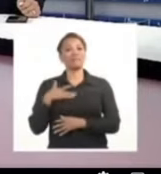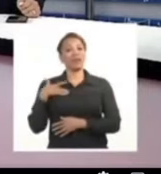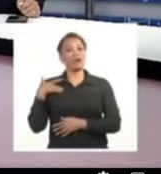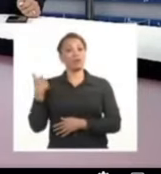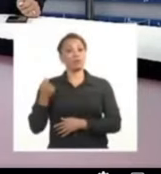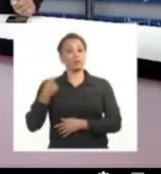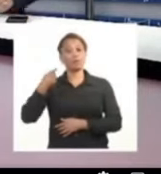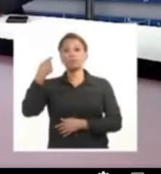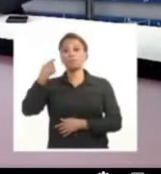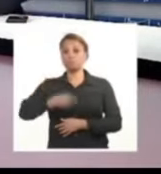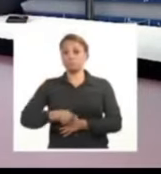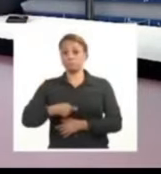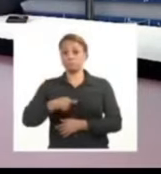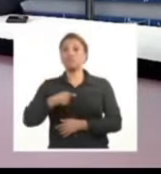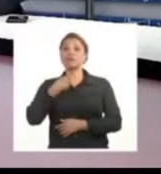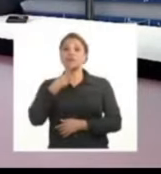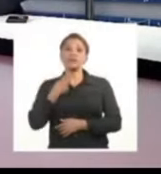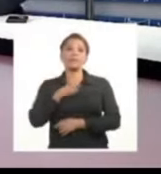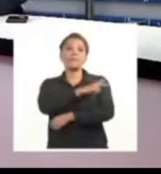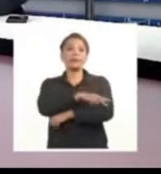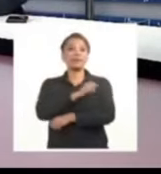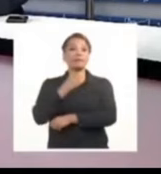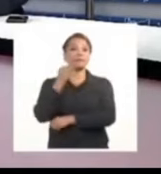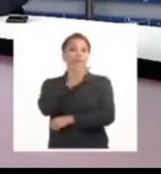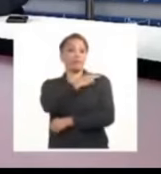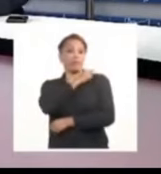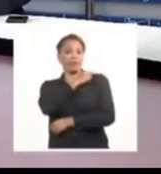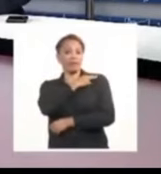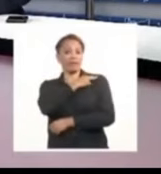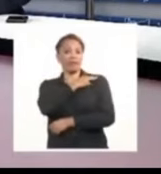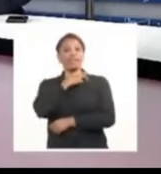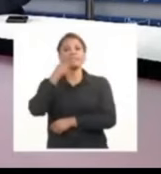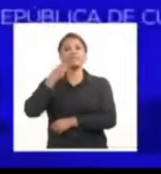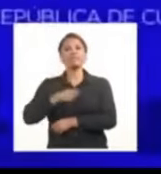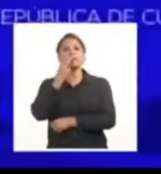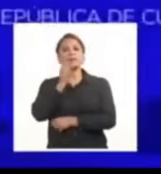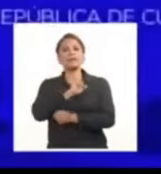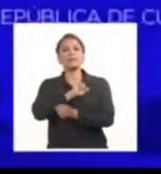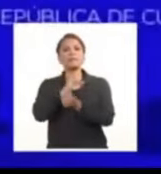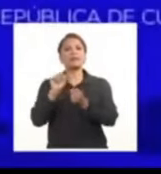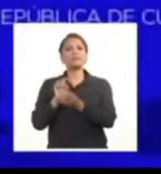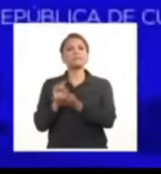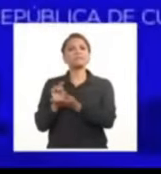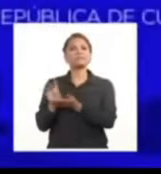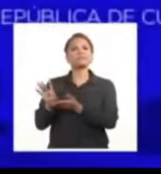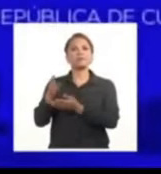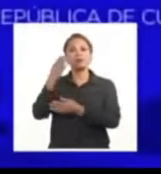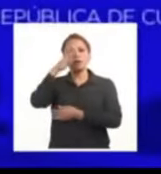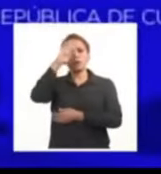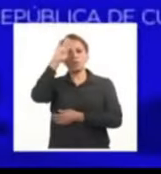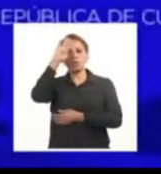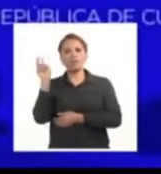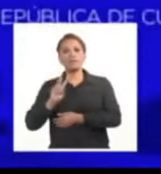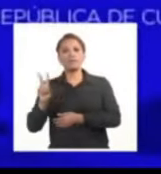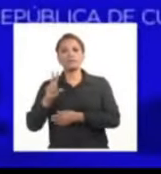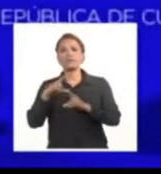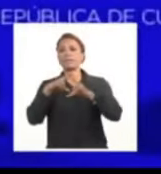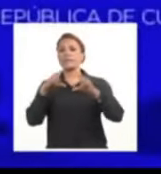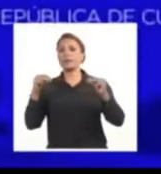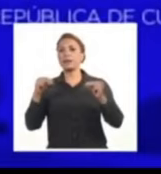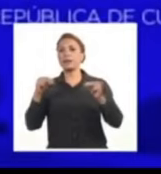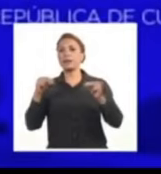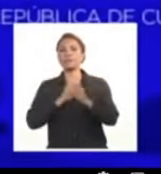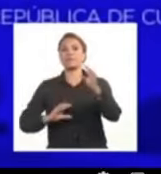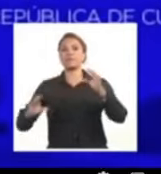privilegio que le otorga su condición de país anfitrión decidió tempranamente excluir a Cuba Venezuela y Nicaragua de la